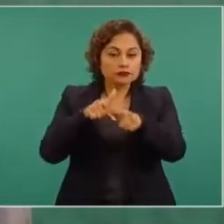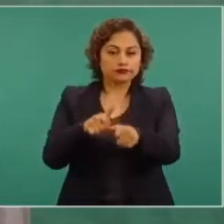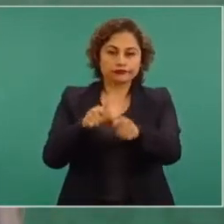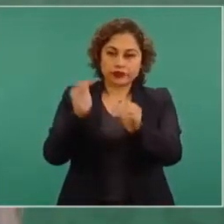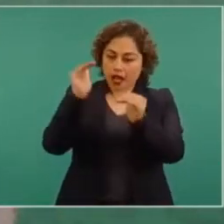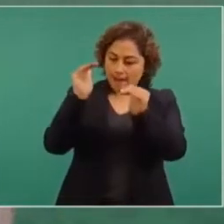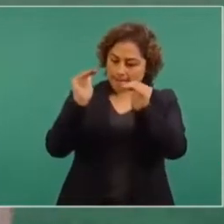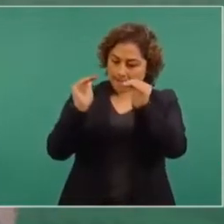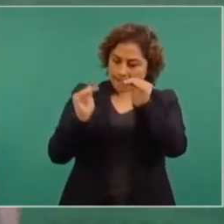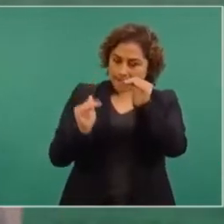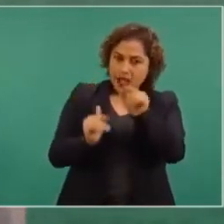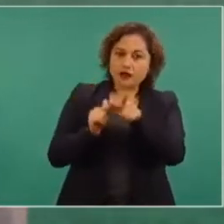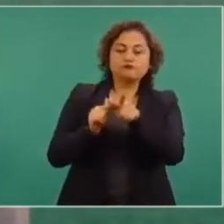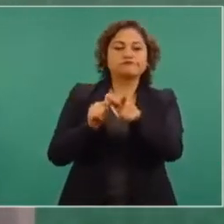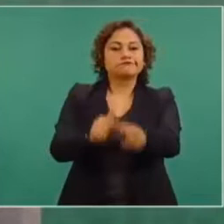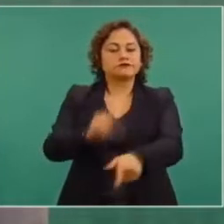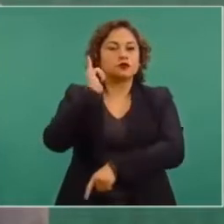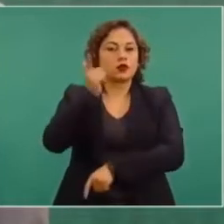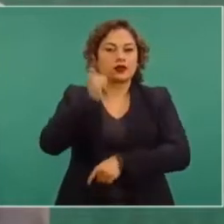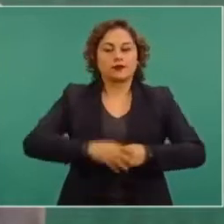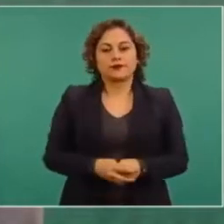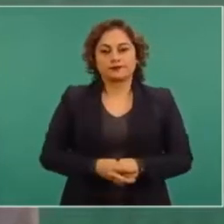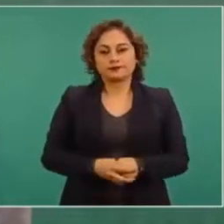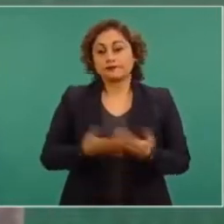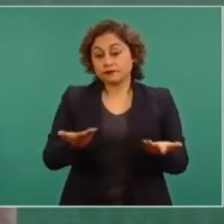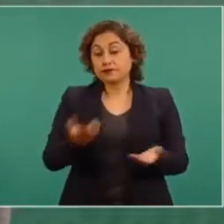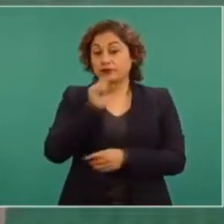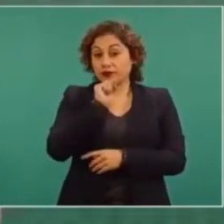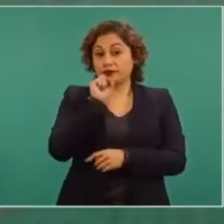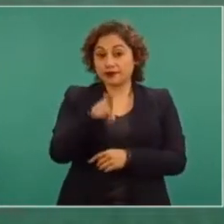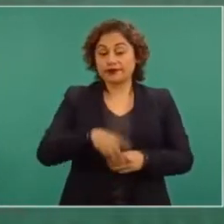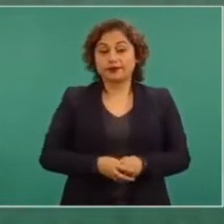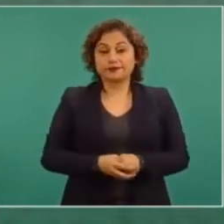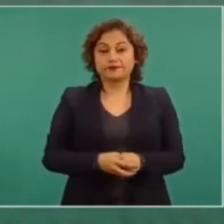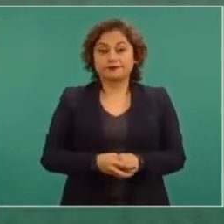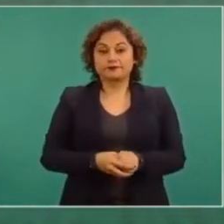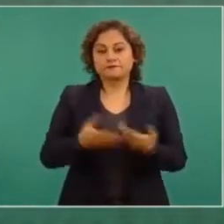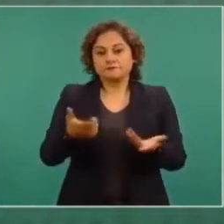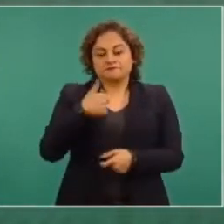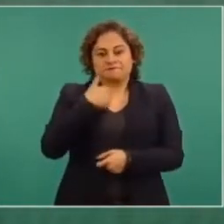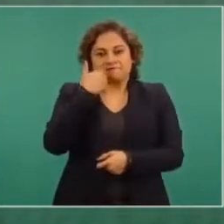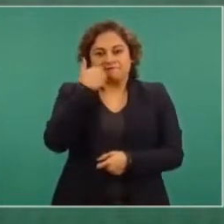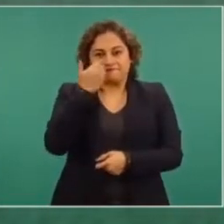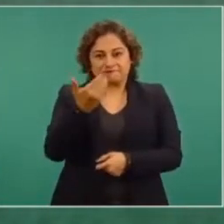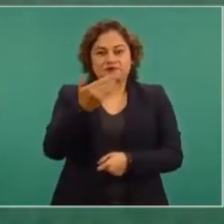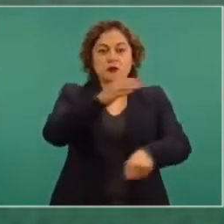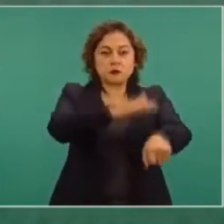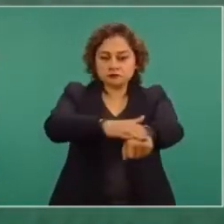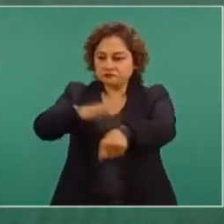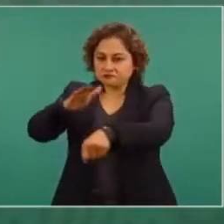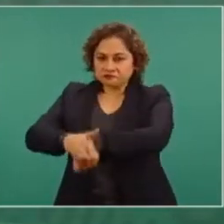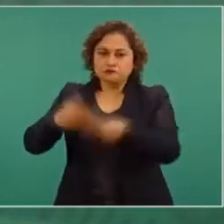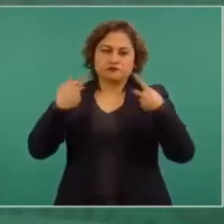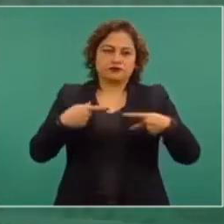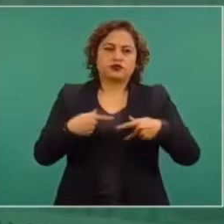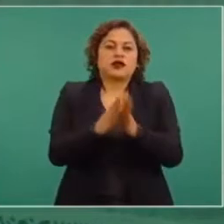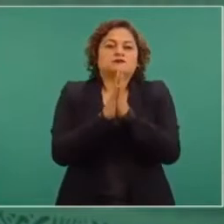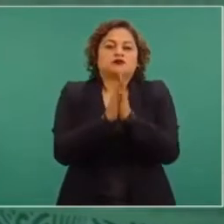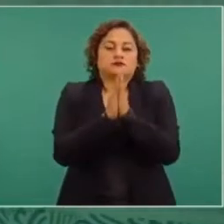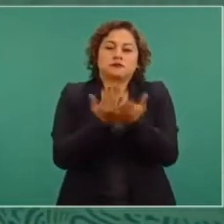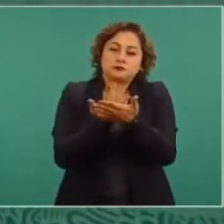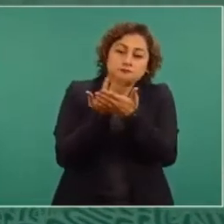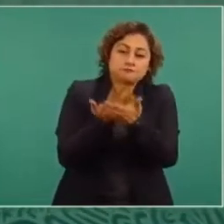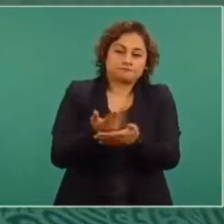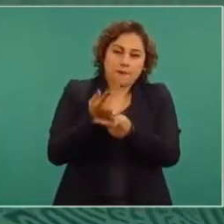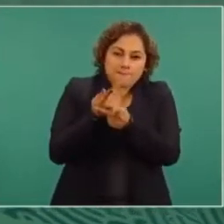tendencia se mantenga a la baja. Y pedirle a la gente que esperemos, ya falta poco, eso es lo que yo